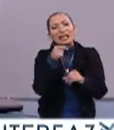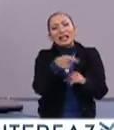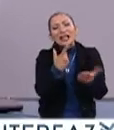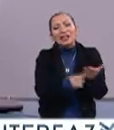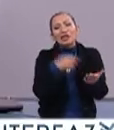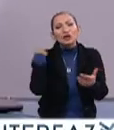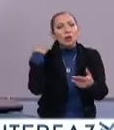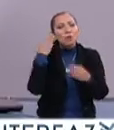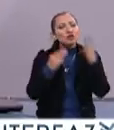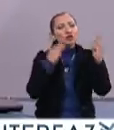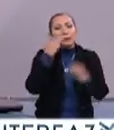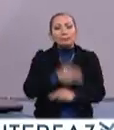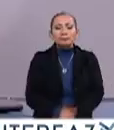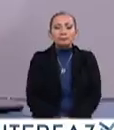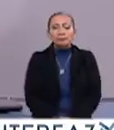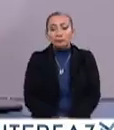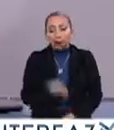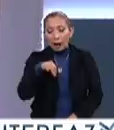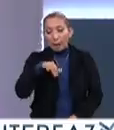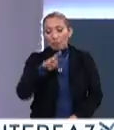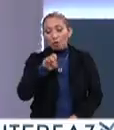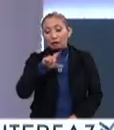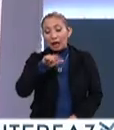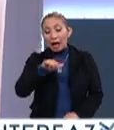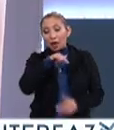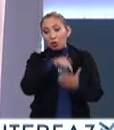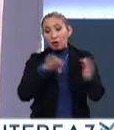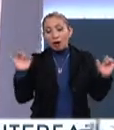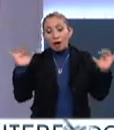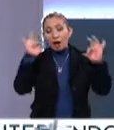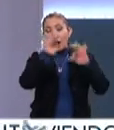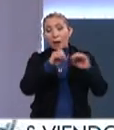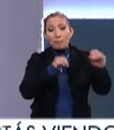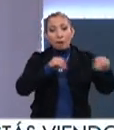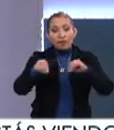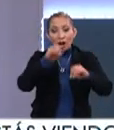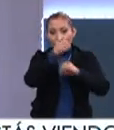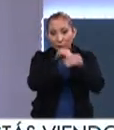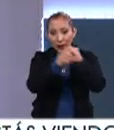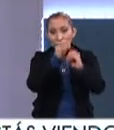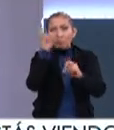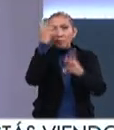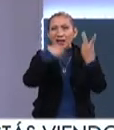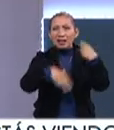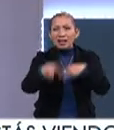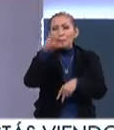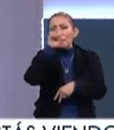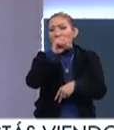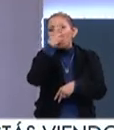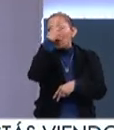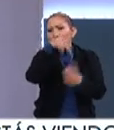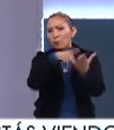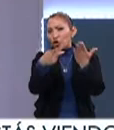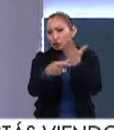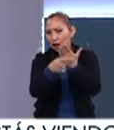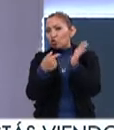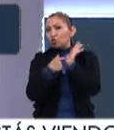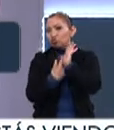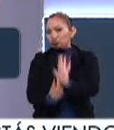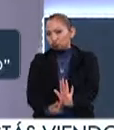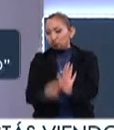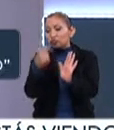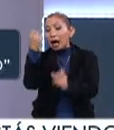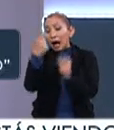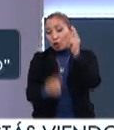haber en el MUNAL en esta ocasión. El MUNAL es la sede de Mobiliario Objeto. Tendremos ahí 24 proyectos presentados,